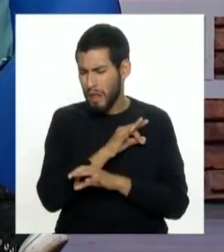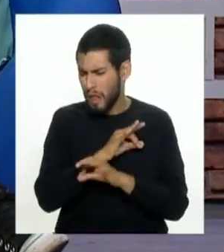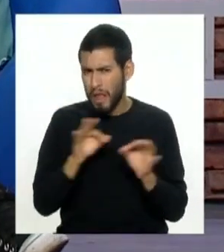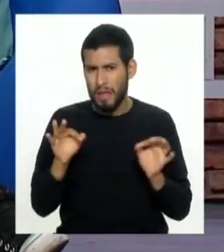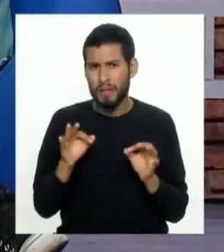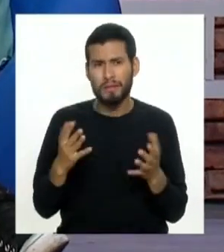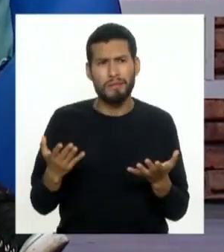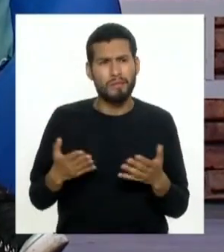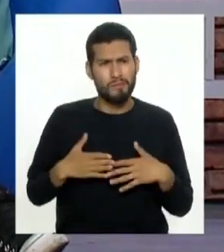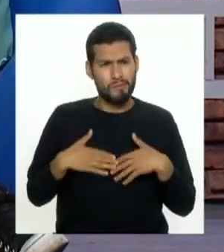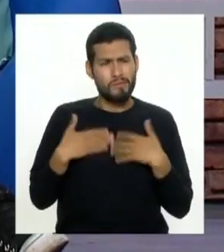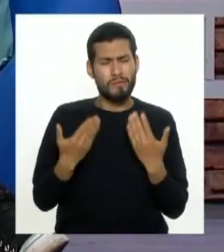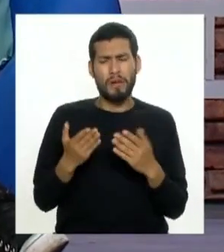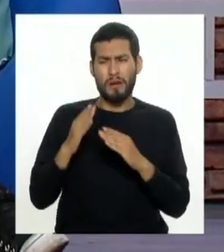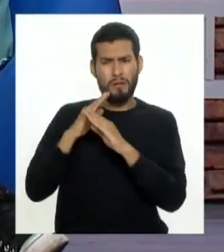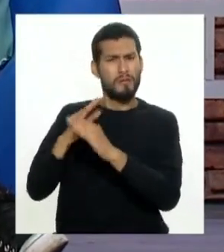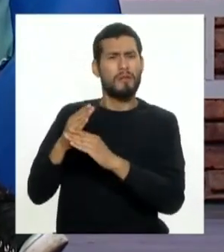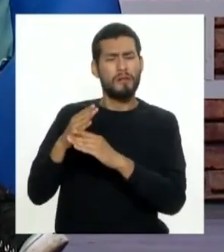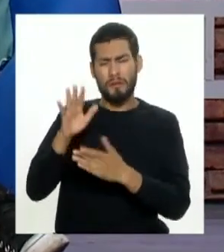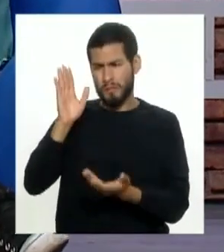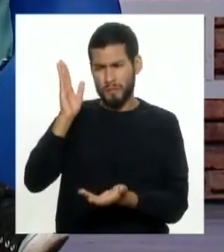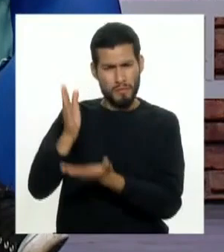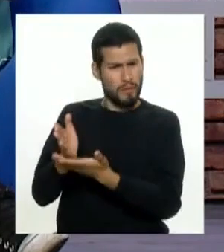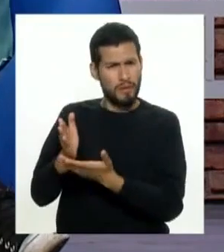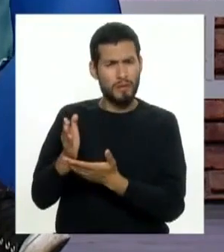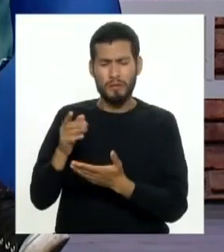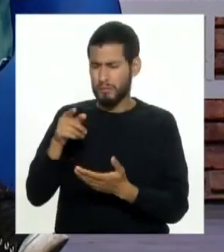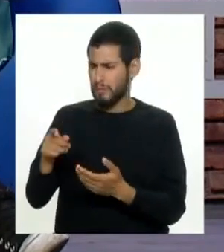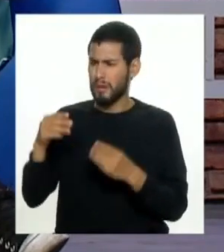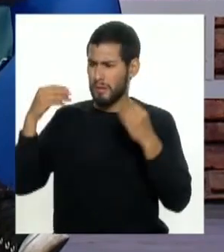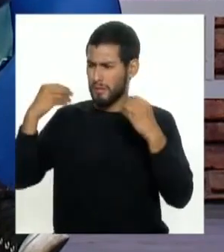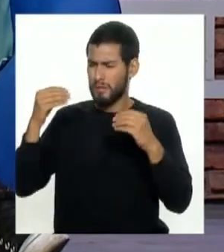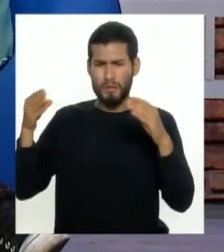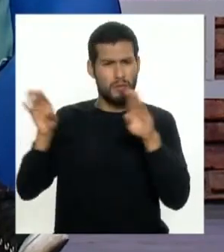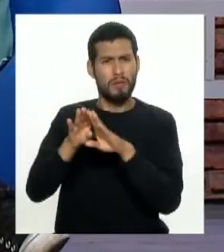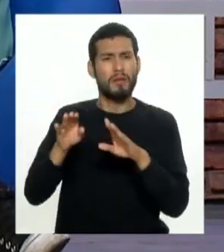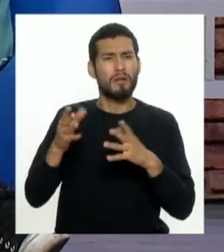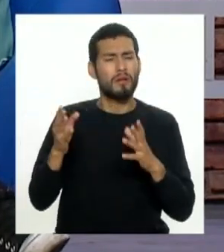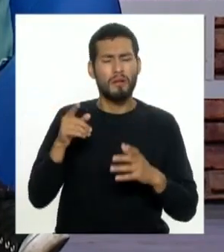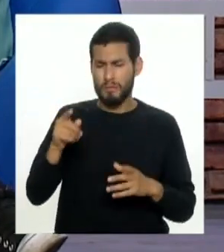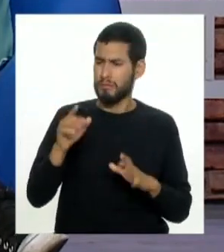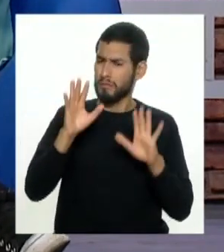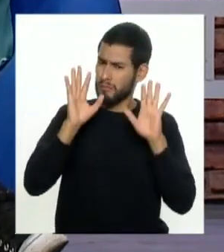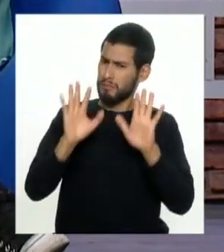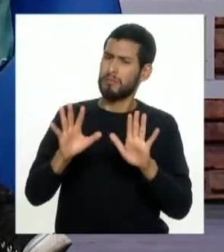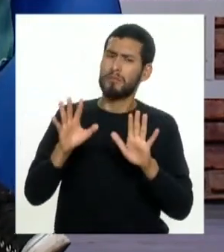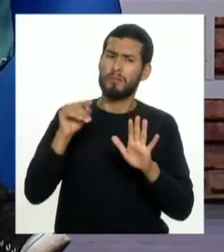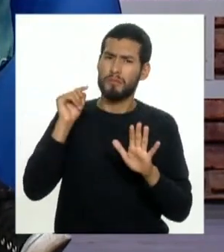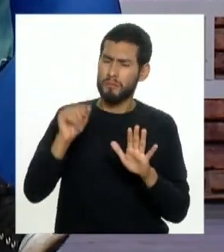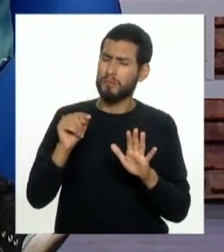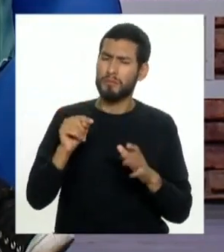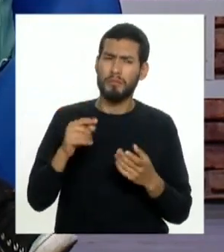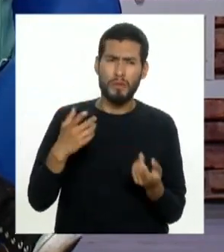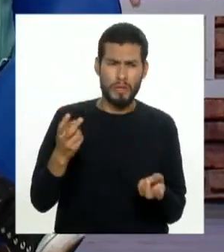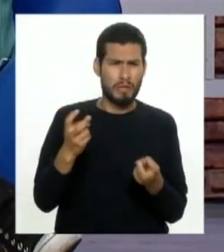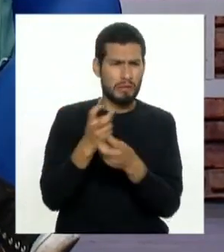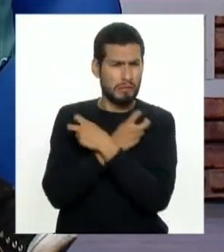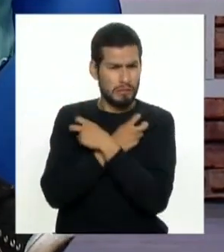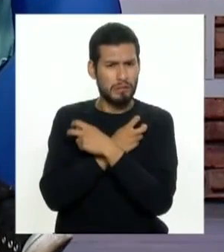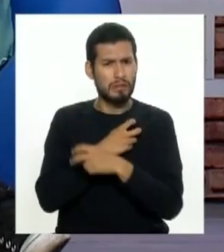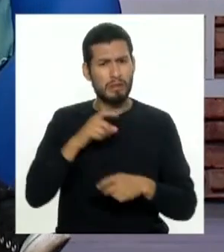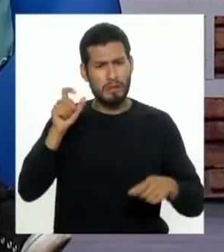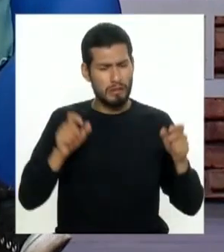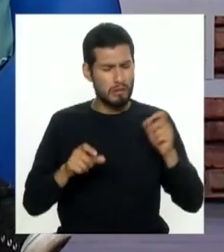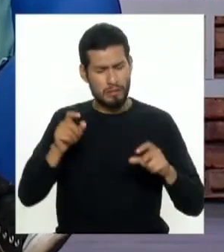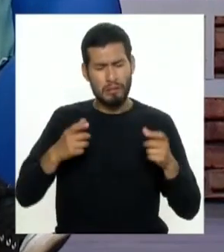que les ponga la mano que les ponga el parche que cierre los supermercados y que les diga oye deja de envenenar a